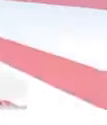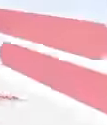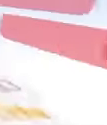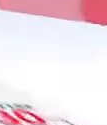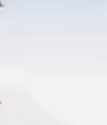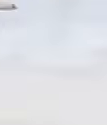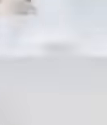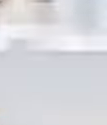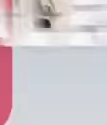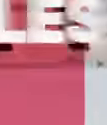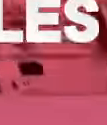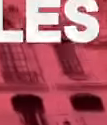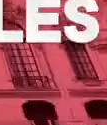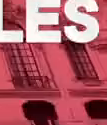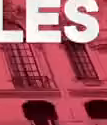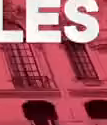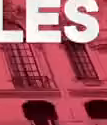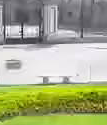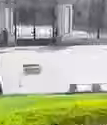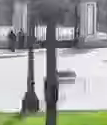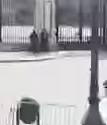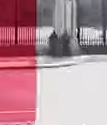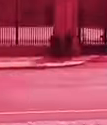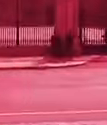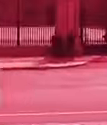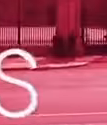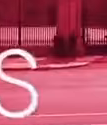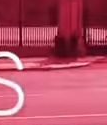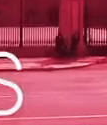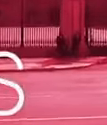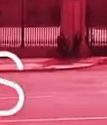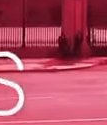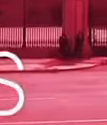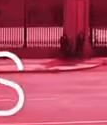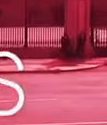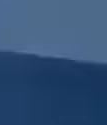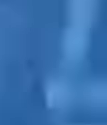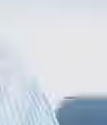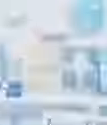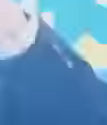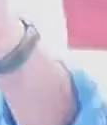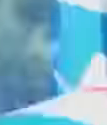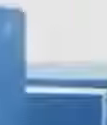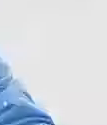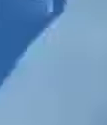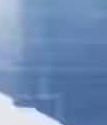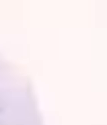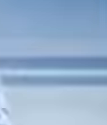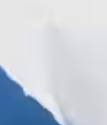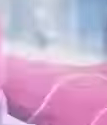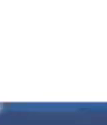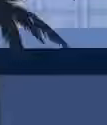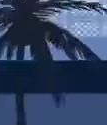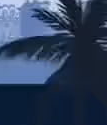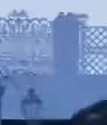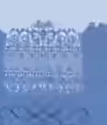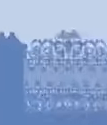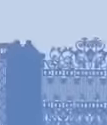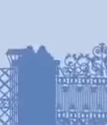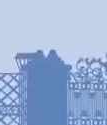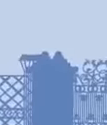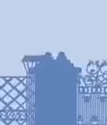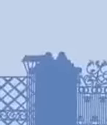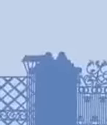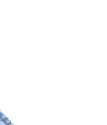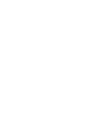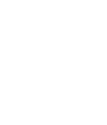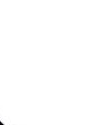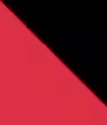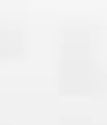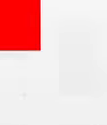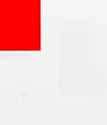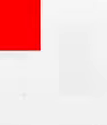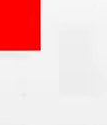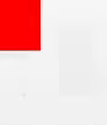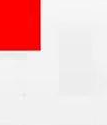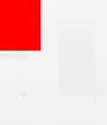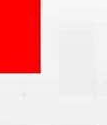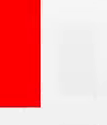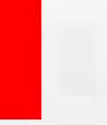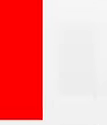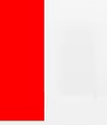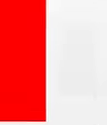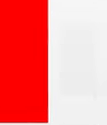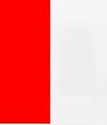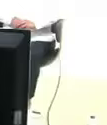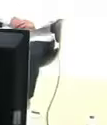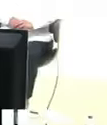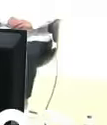dieciocho candidatos presidenciales a lo largo de seis semanas fueron protagonistas de Rumbo a Palacio y el